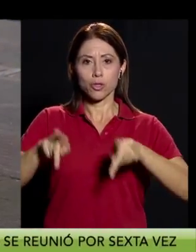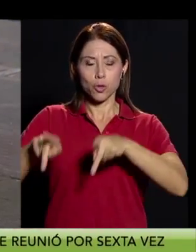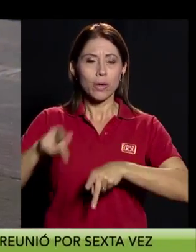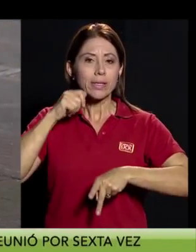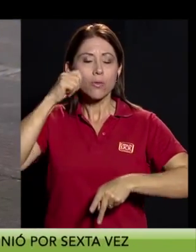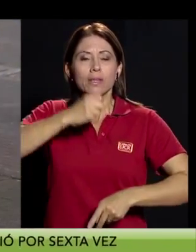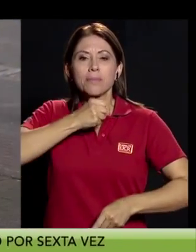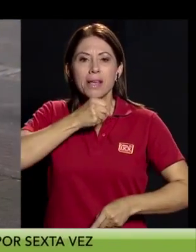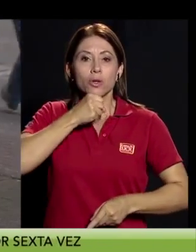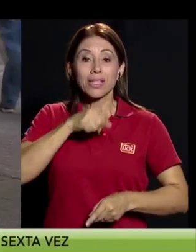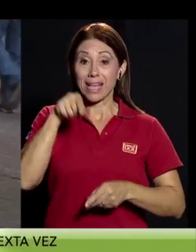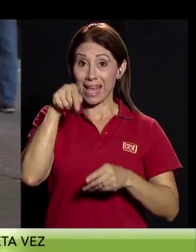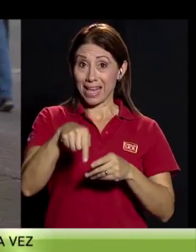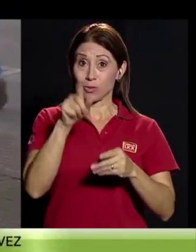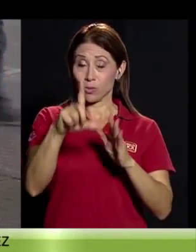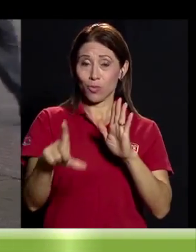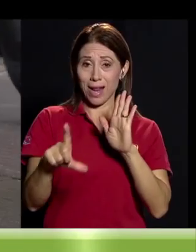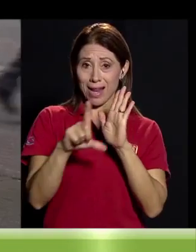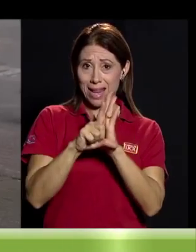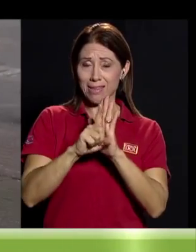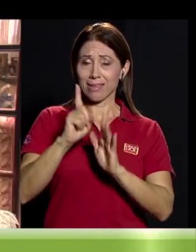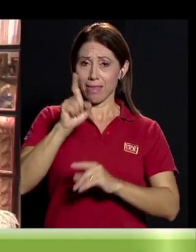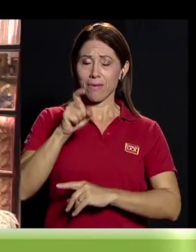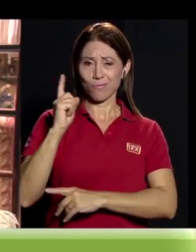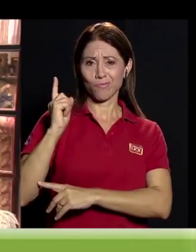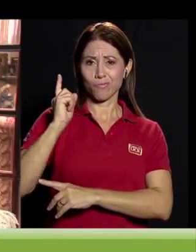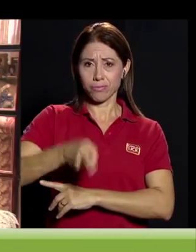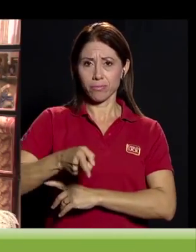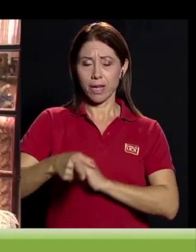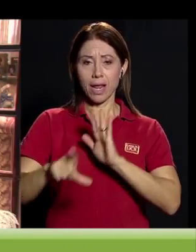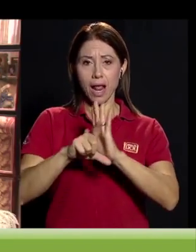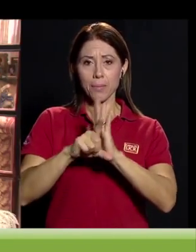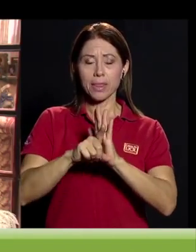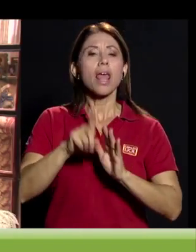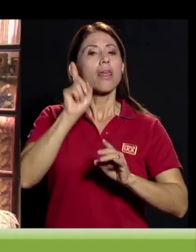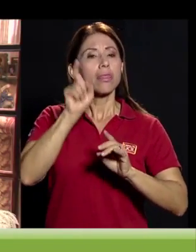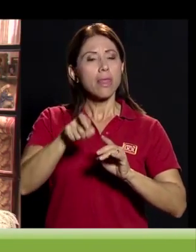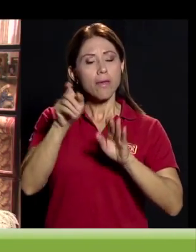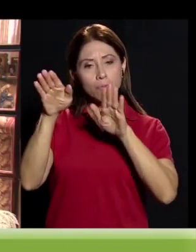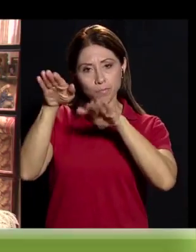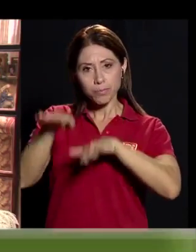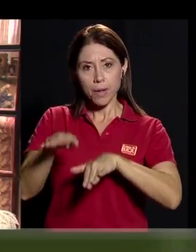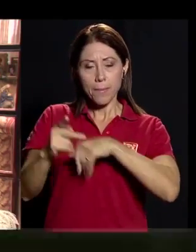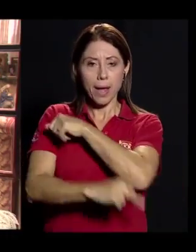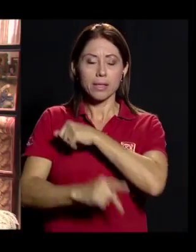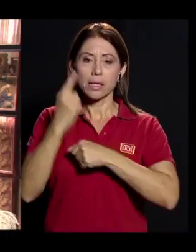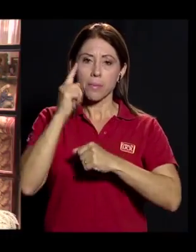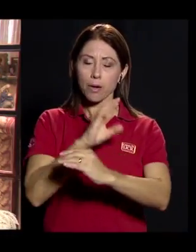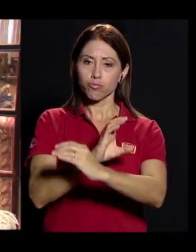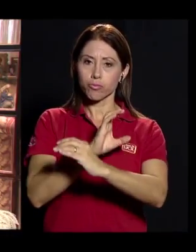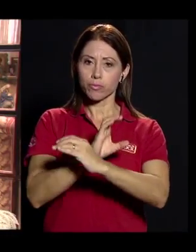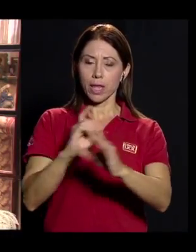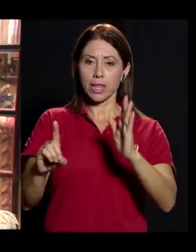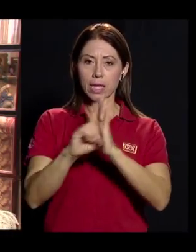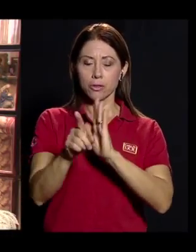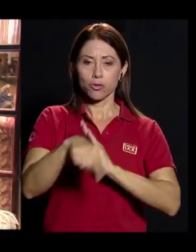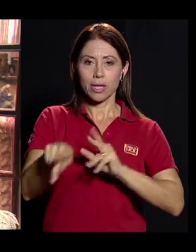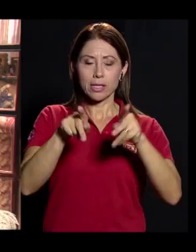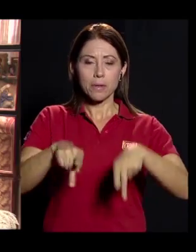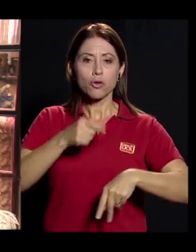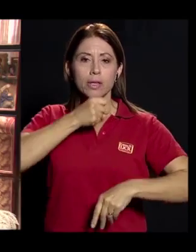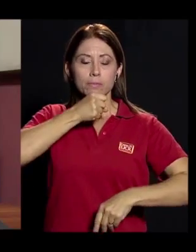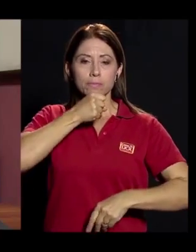Mayores, la cual es un instrumento jurídicamente vinculante y debe ser acatado por los países para resguardar los derechos de estas